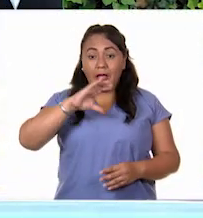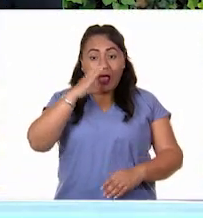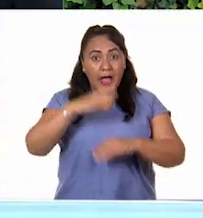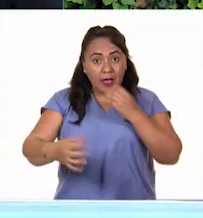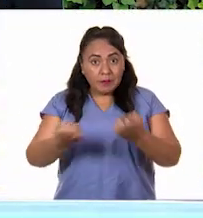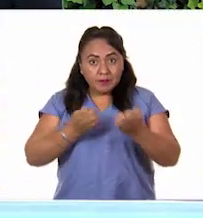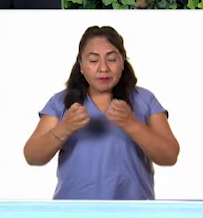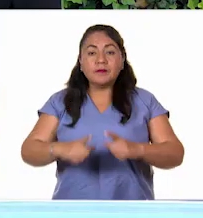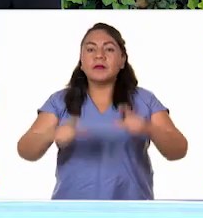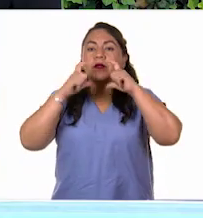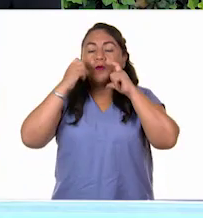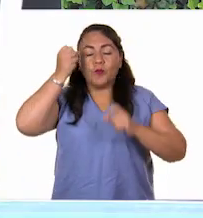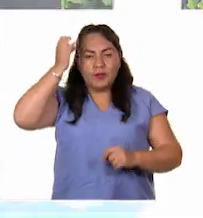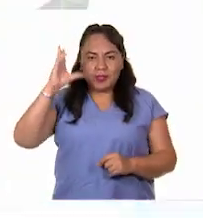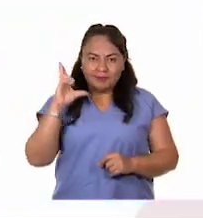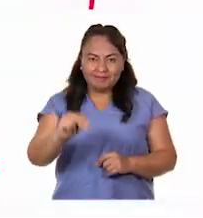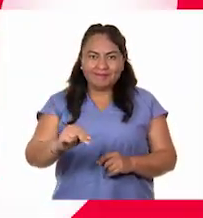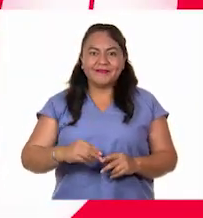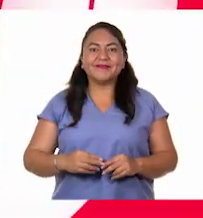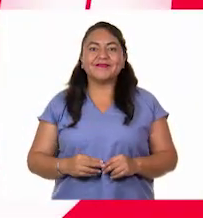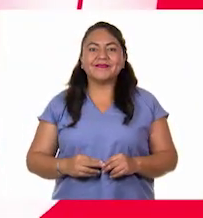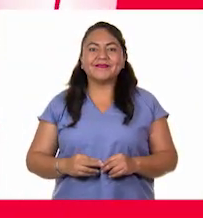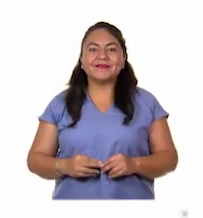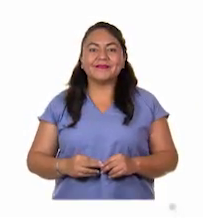activación, no olvides la protección.